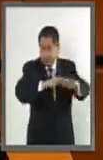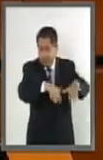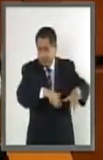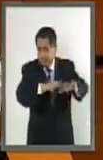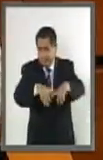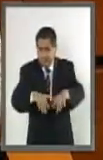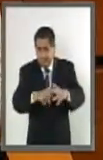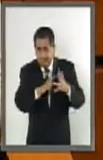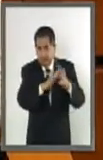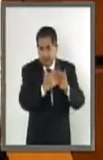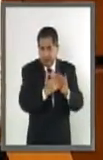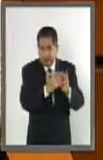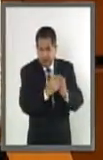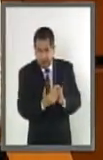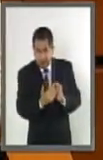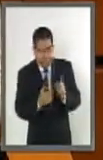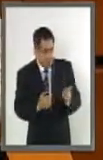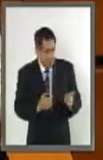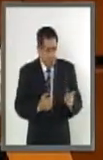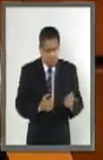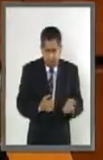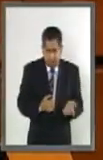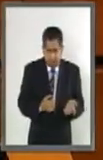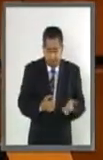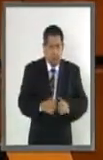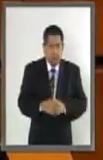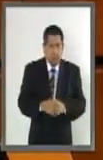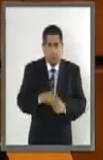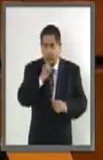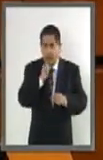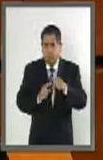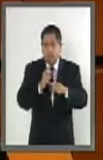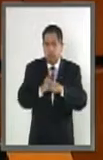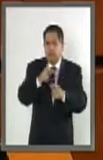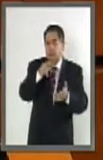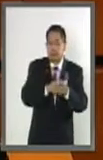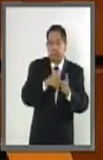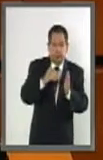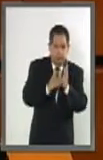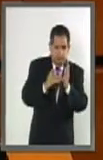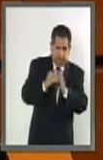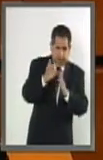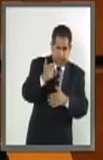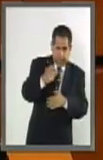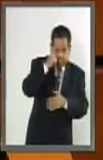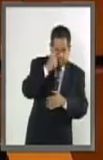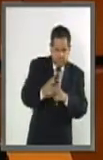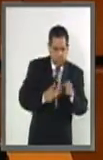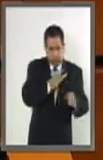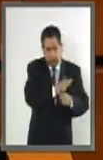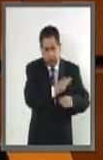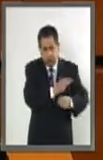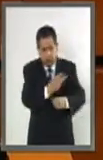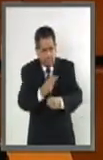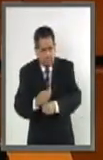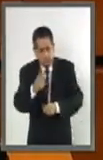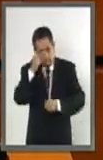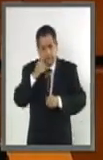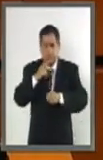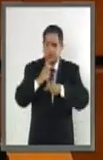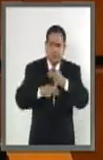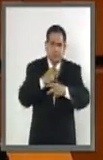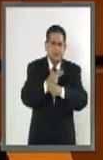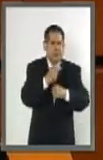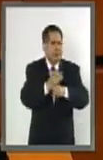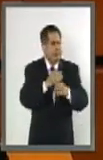colapsadas por los sismos. Además, 8 mil millones de pesos para reparaciones y para la reconstrucción del